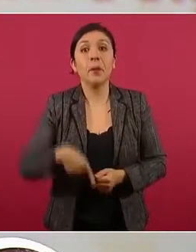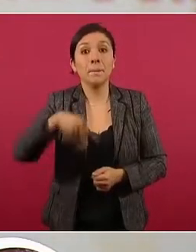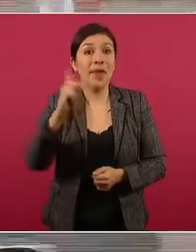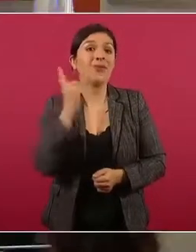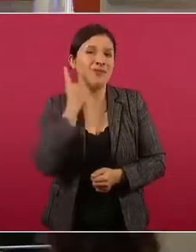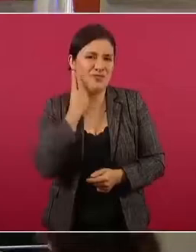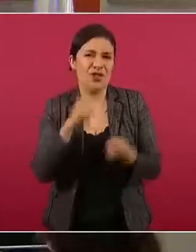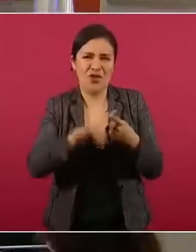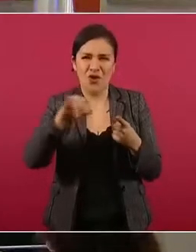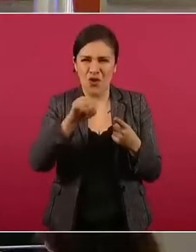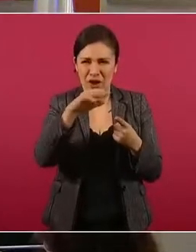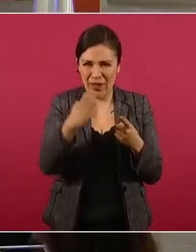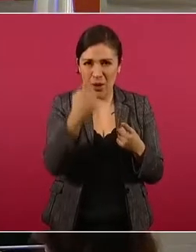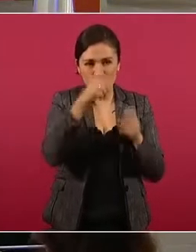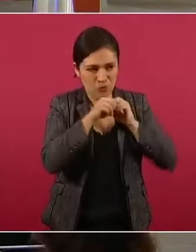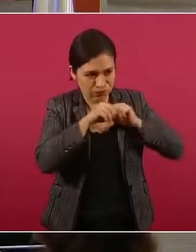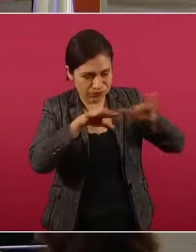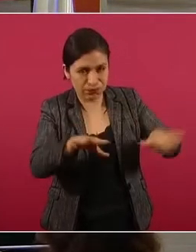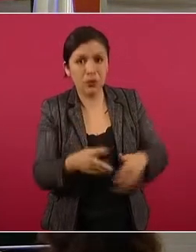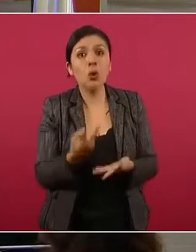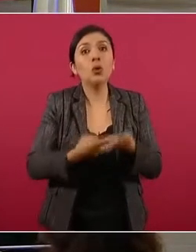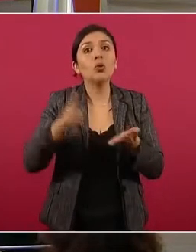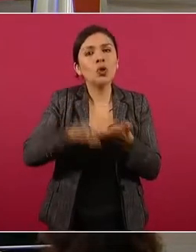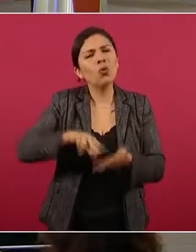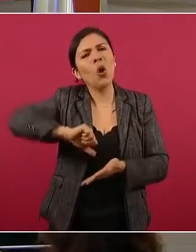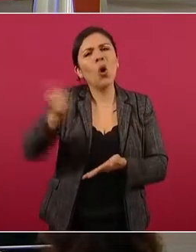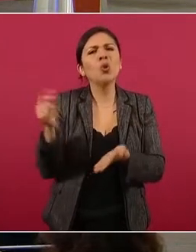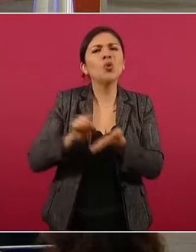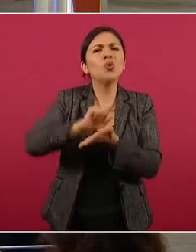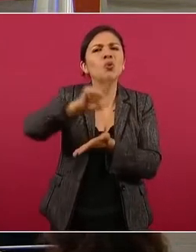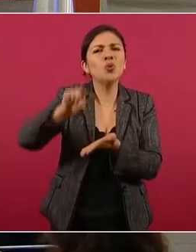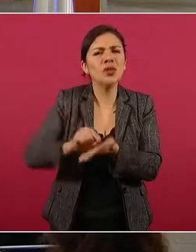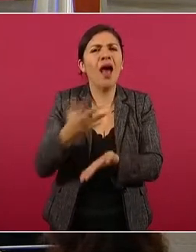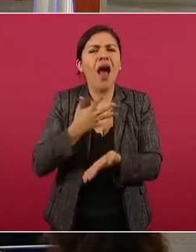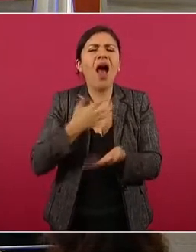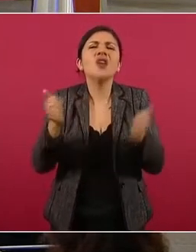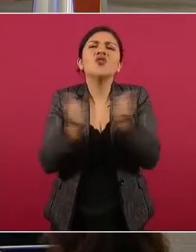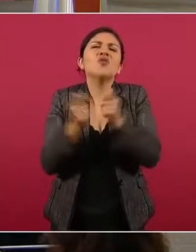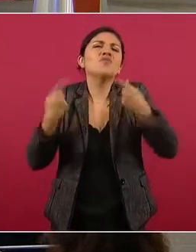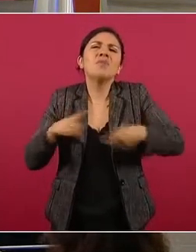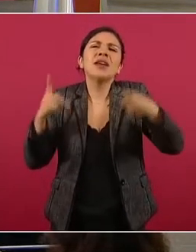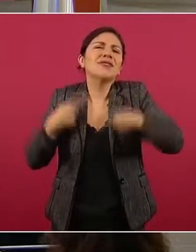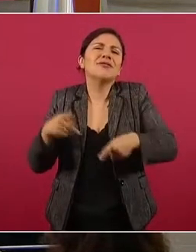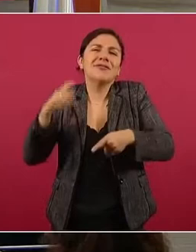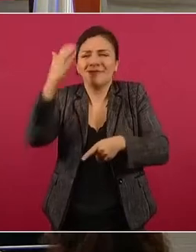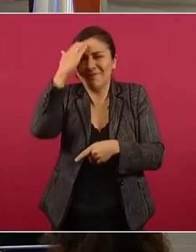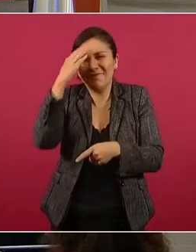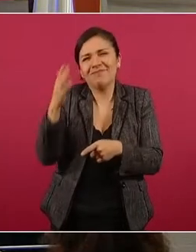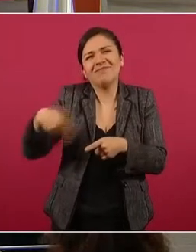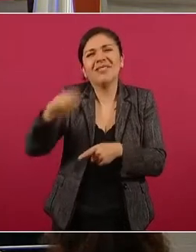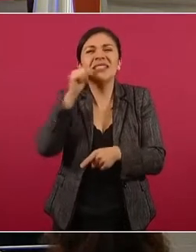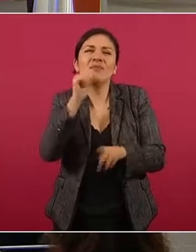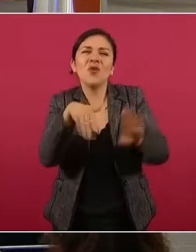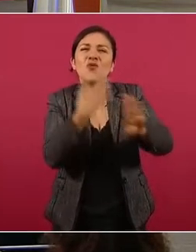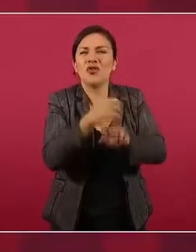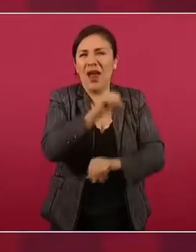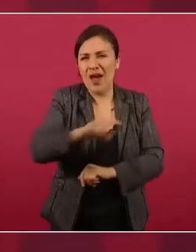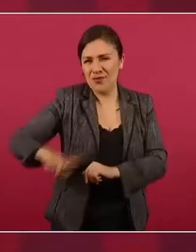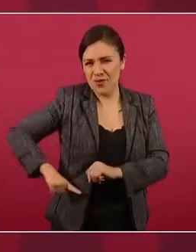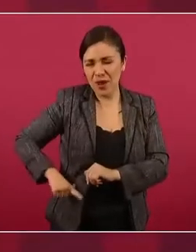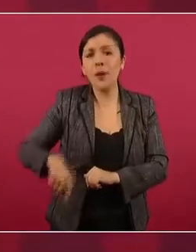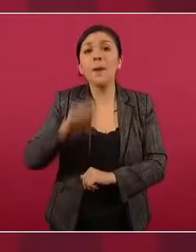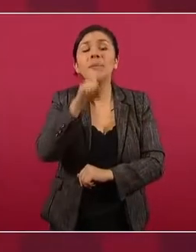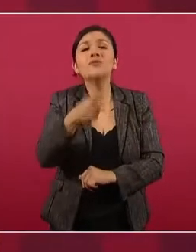Jorge Triana difundió el audio, también cuentas de Twitter manejadas por miembros de la oposición y hasta el